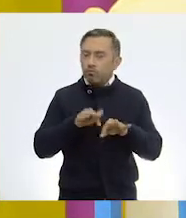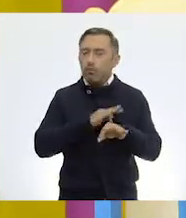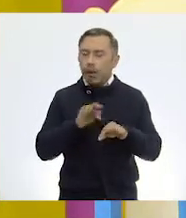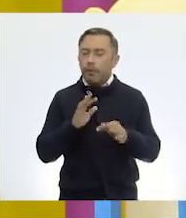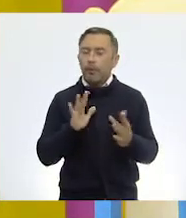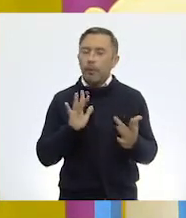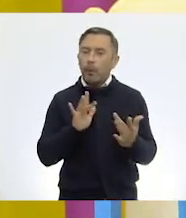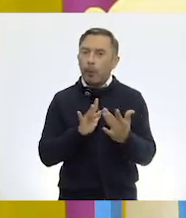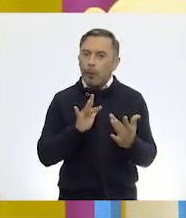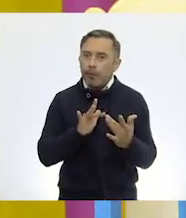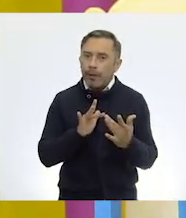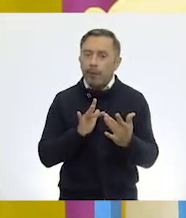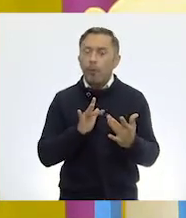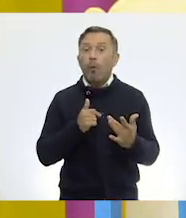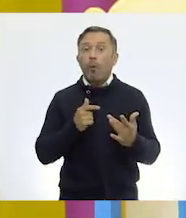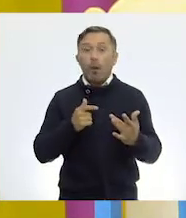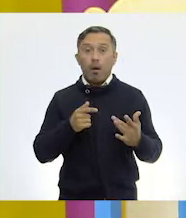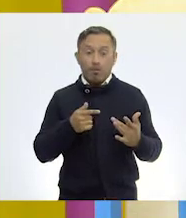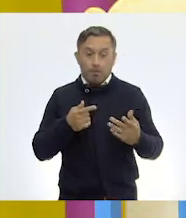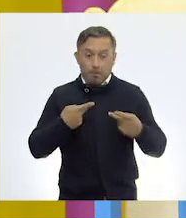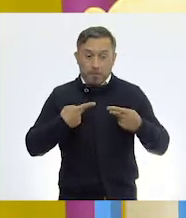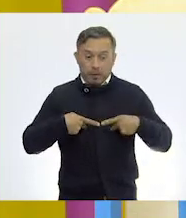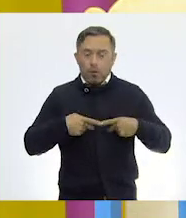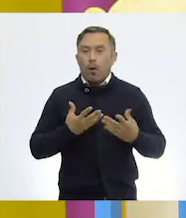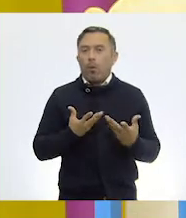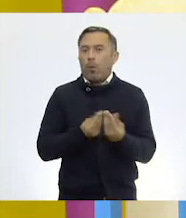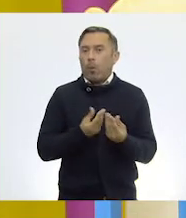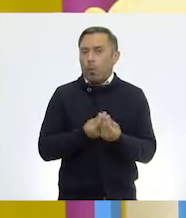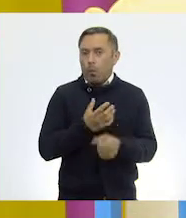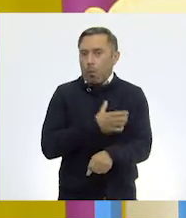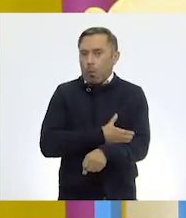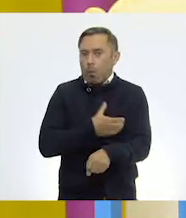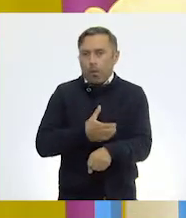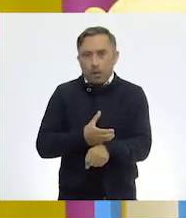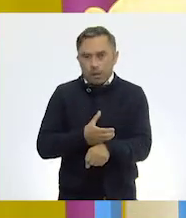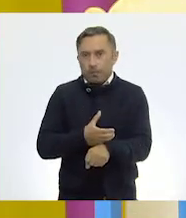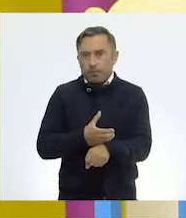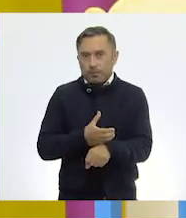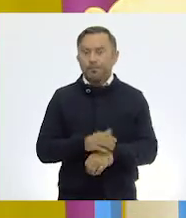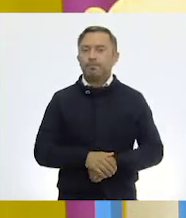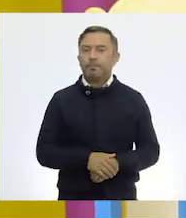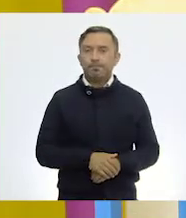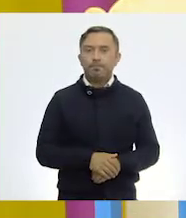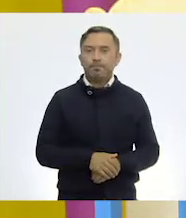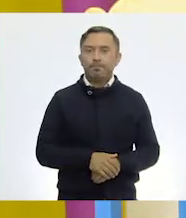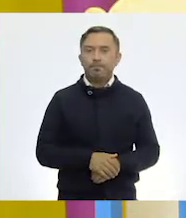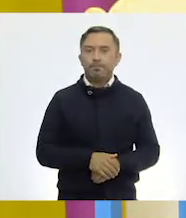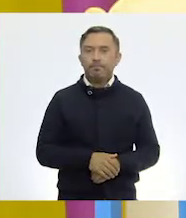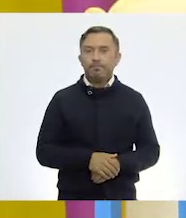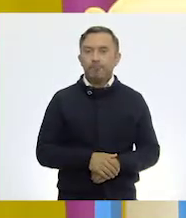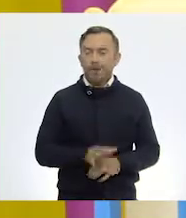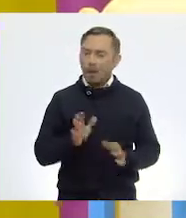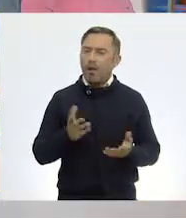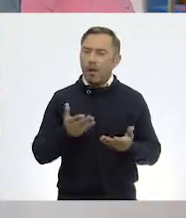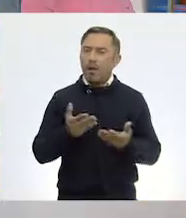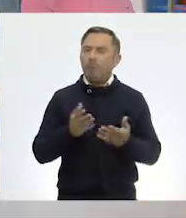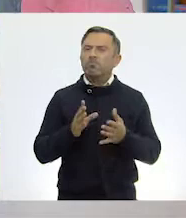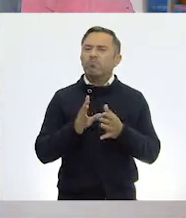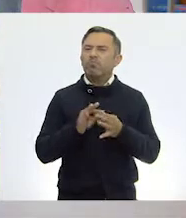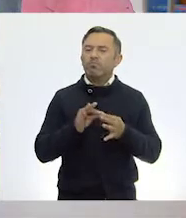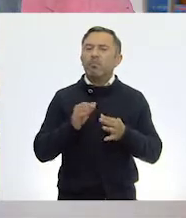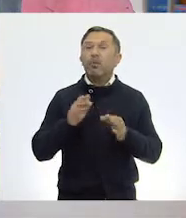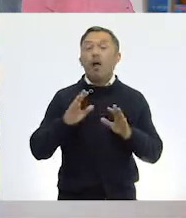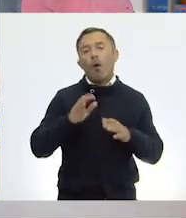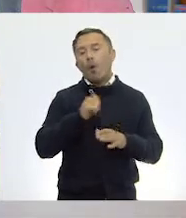convivencia directamente con el ser humano. Bien, vamos a platicar sobre aquellos animales